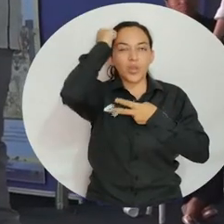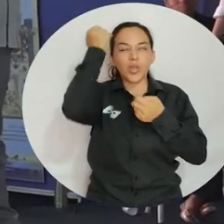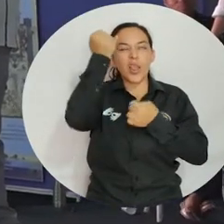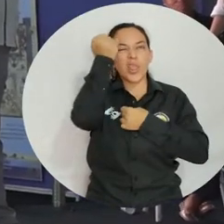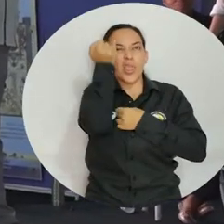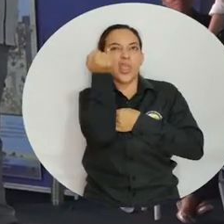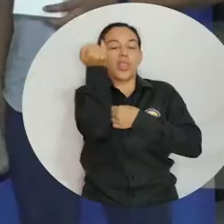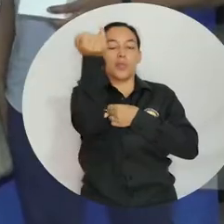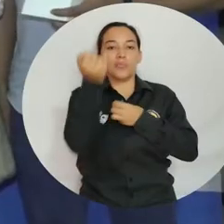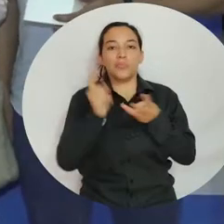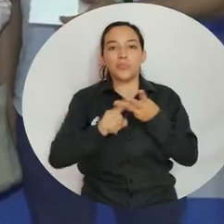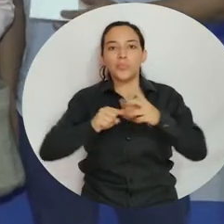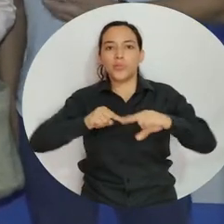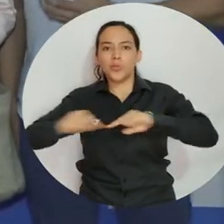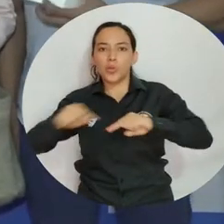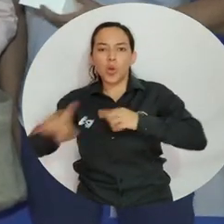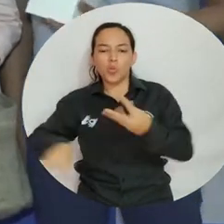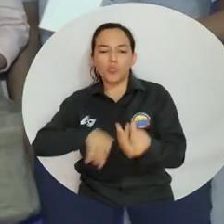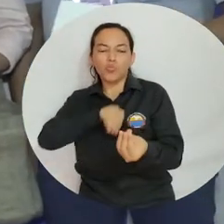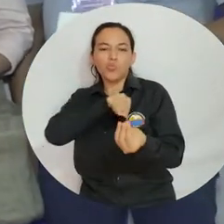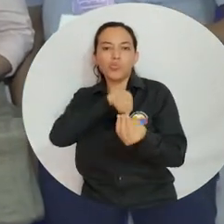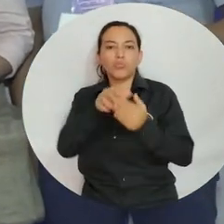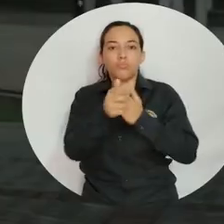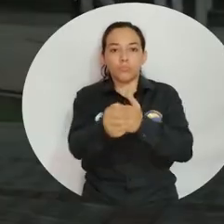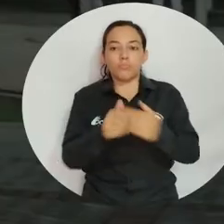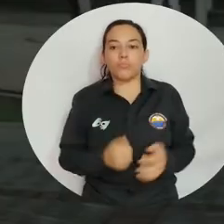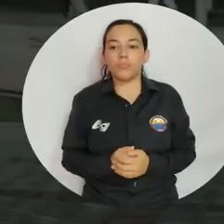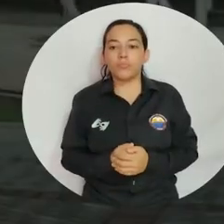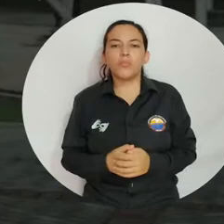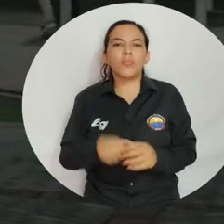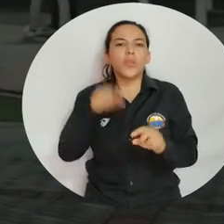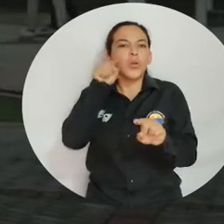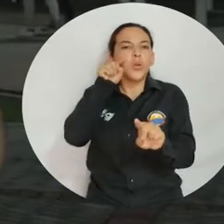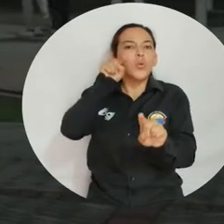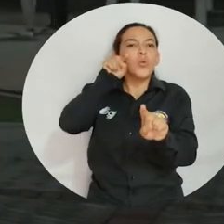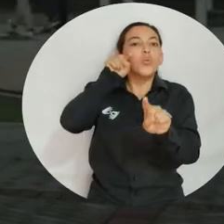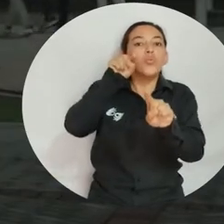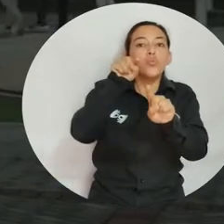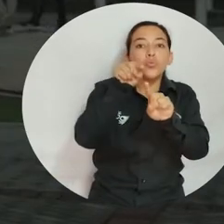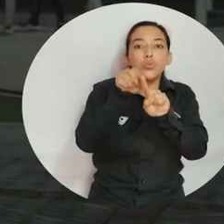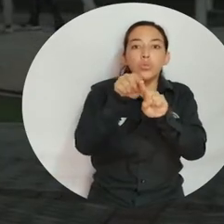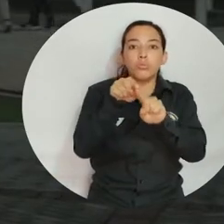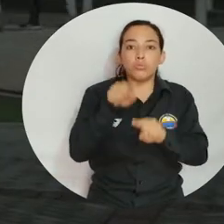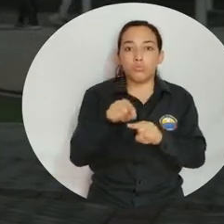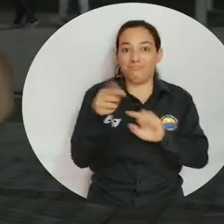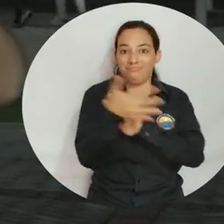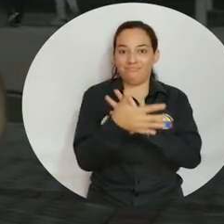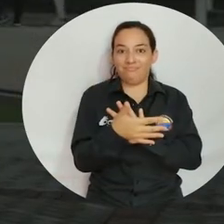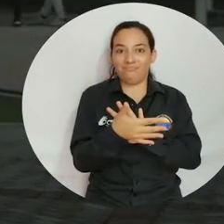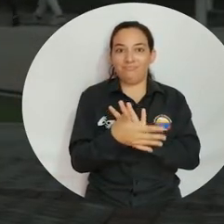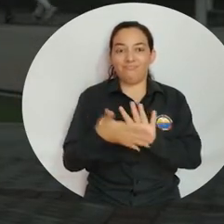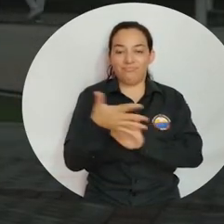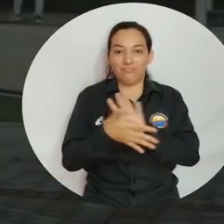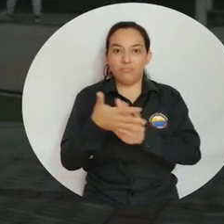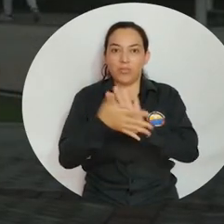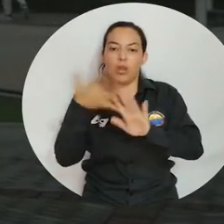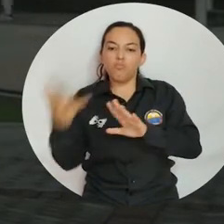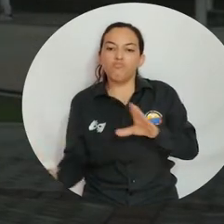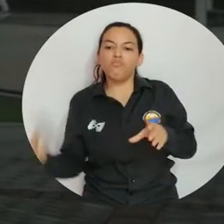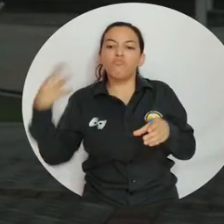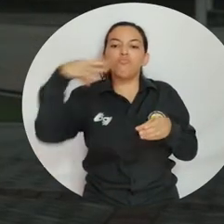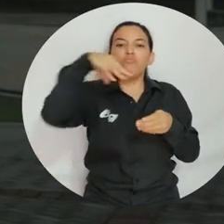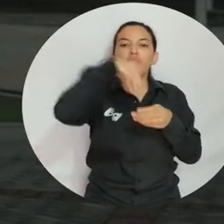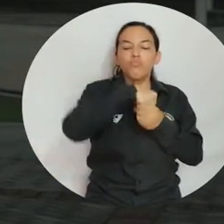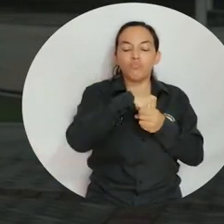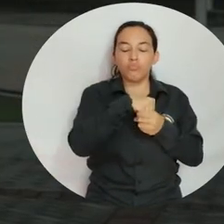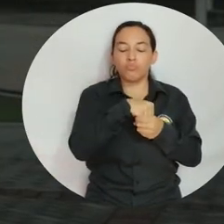innovadores y administrativos disruptivos. El objetivo es que se enseñe lengua de señas a todas las personas que hacen